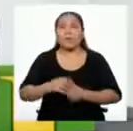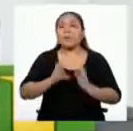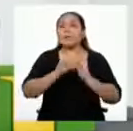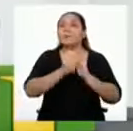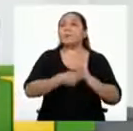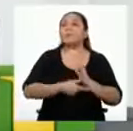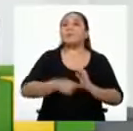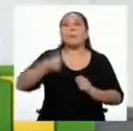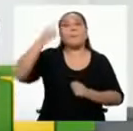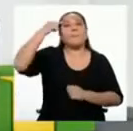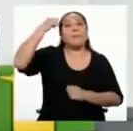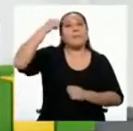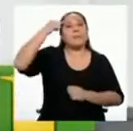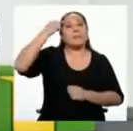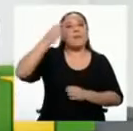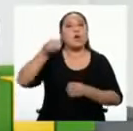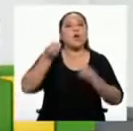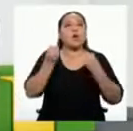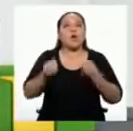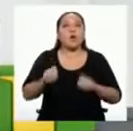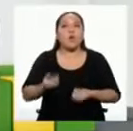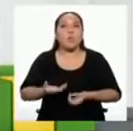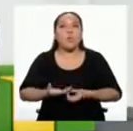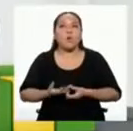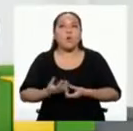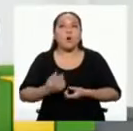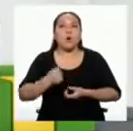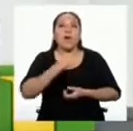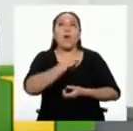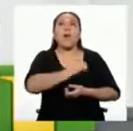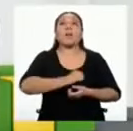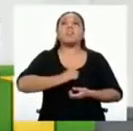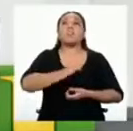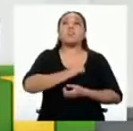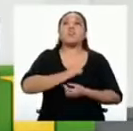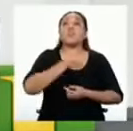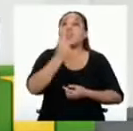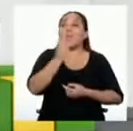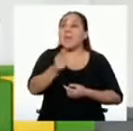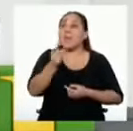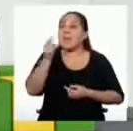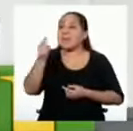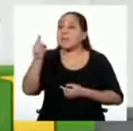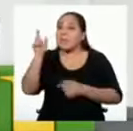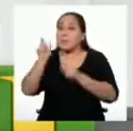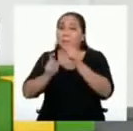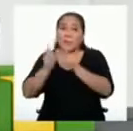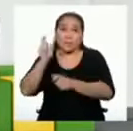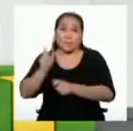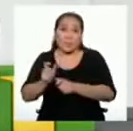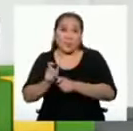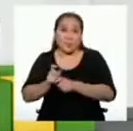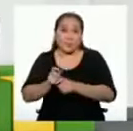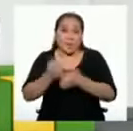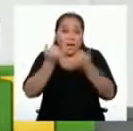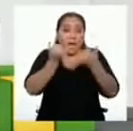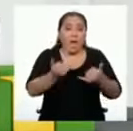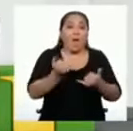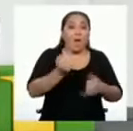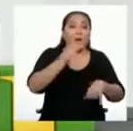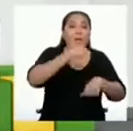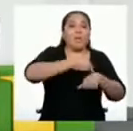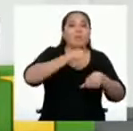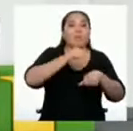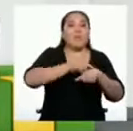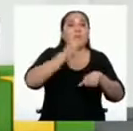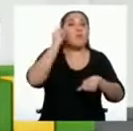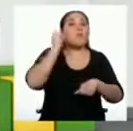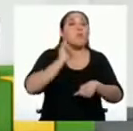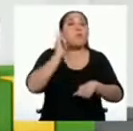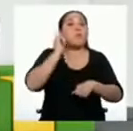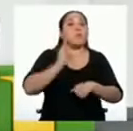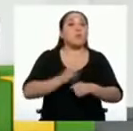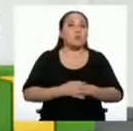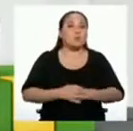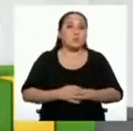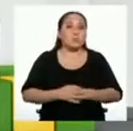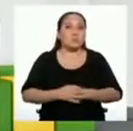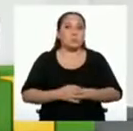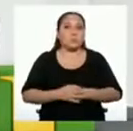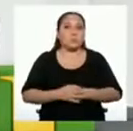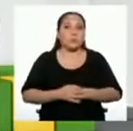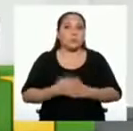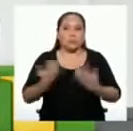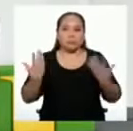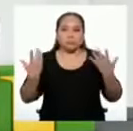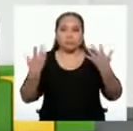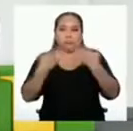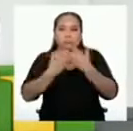Luego, piensa cómo es actualmente el comportamiento de esas personas de tu barrio o comunidad ahora que estamos en estado de emergencia. Obviamente